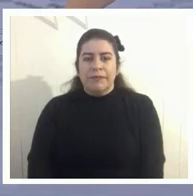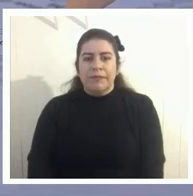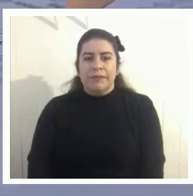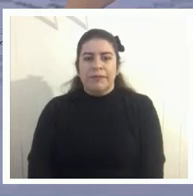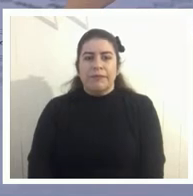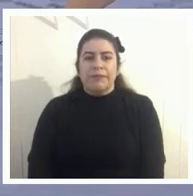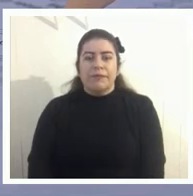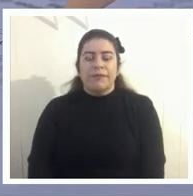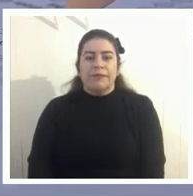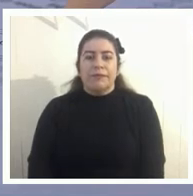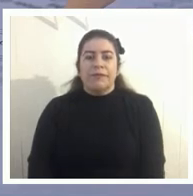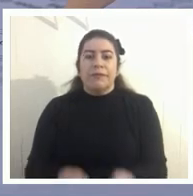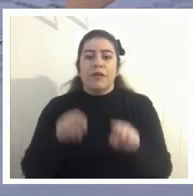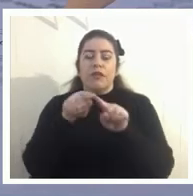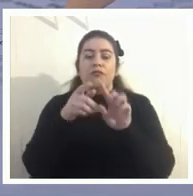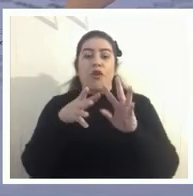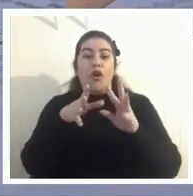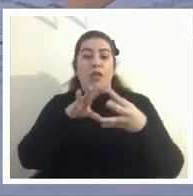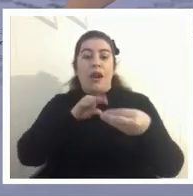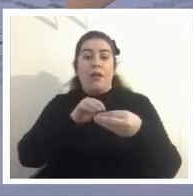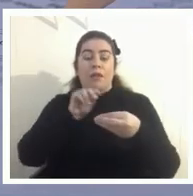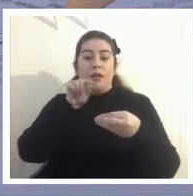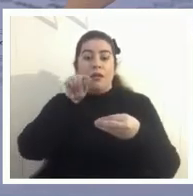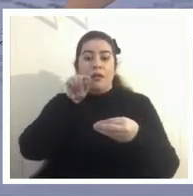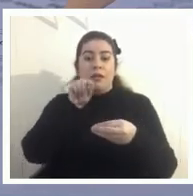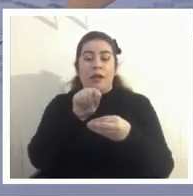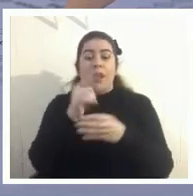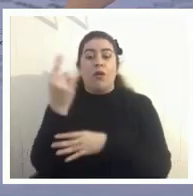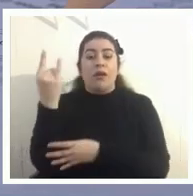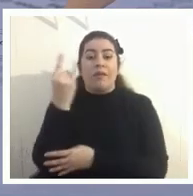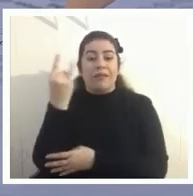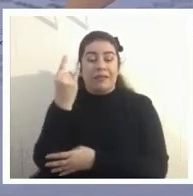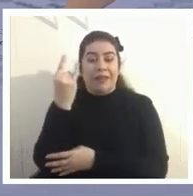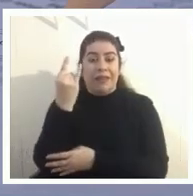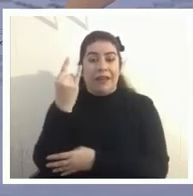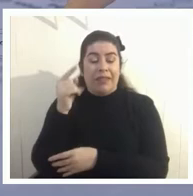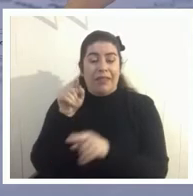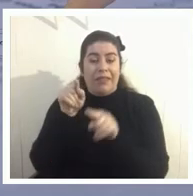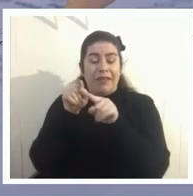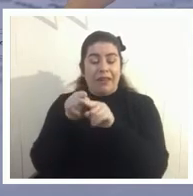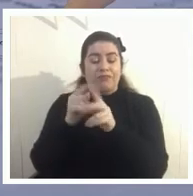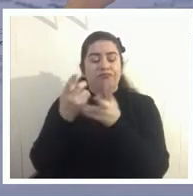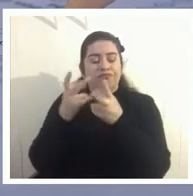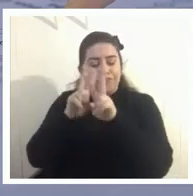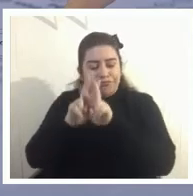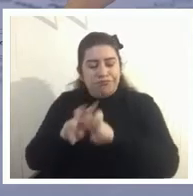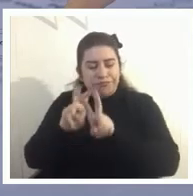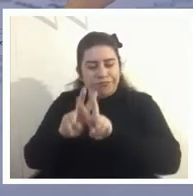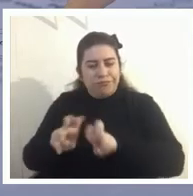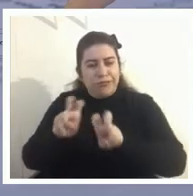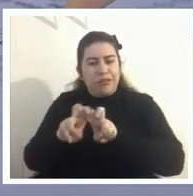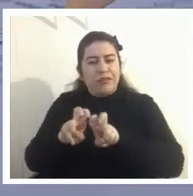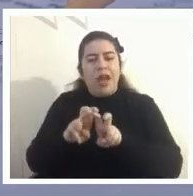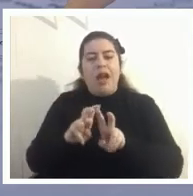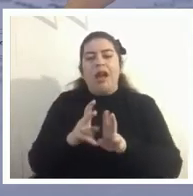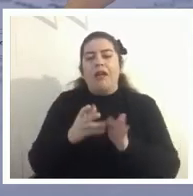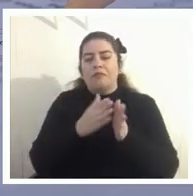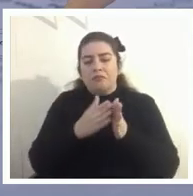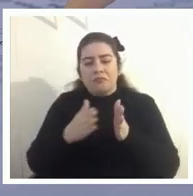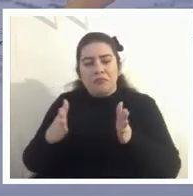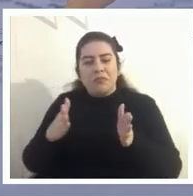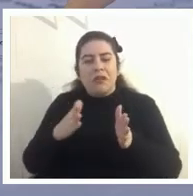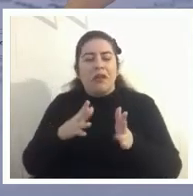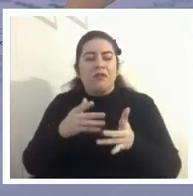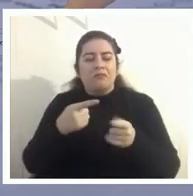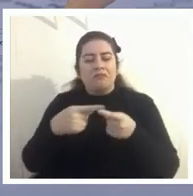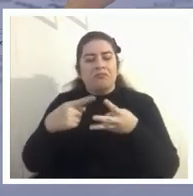de modelamiento multinivel de la universidad de bristol entonces ha trabajado ya por un par de décadas ya cierto tratando